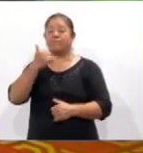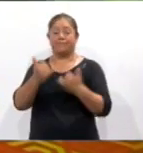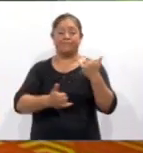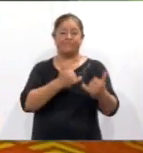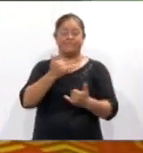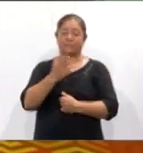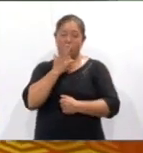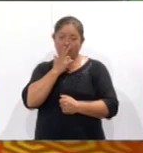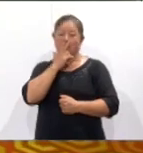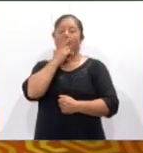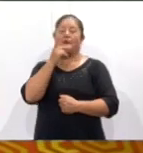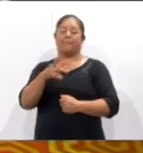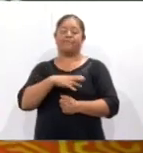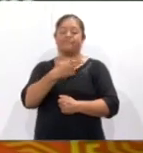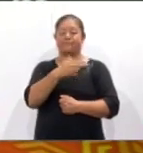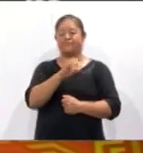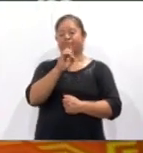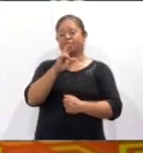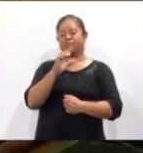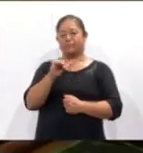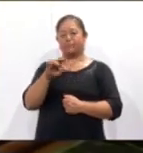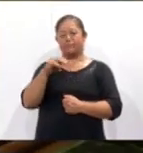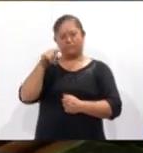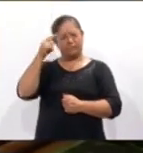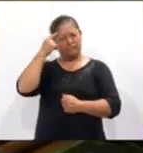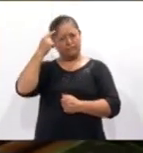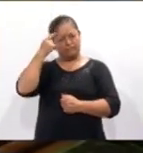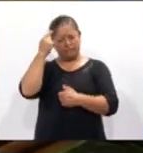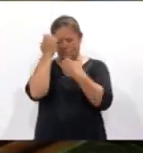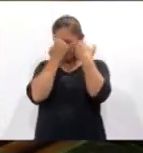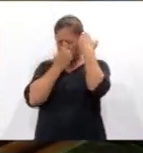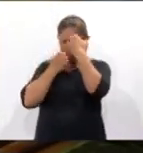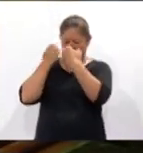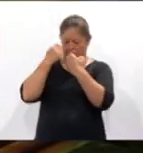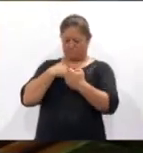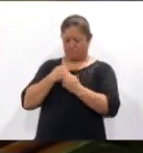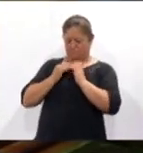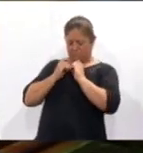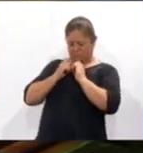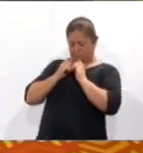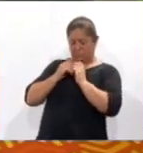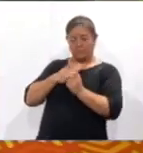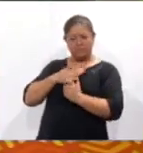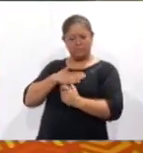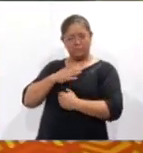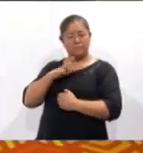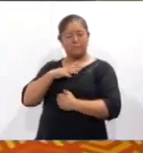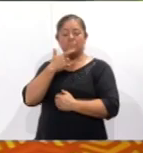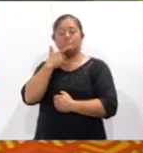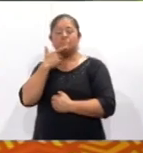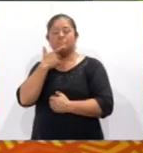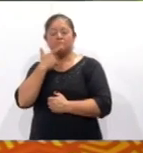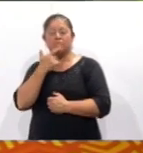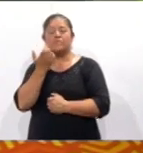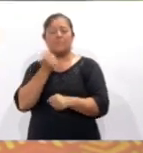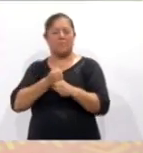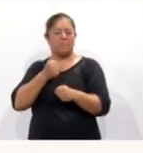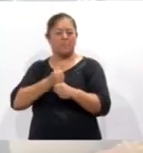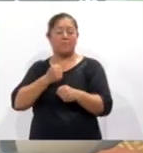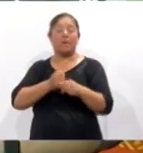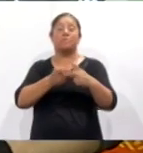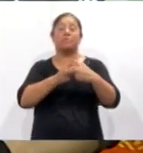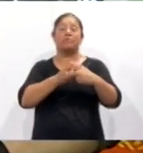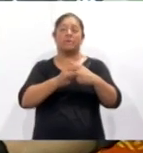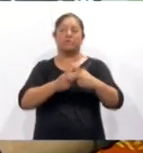disfrutaron fue el de la Orcana, que busca desarrollar el pensamiento analítico en las personas a través de la práctica del idioma inglés y las matemáticas.